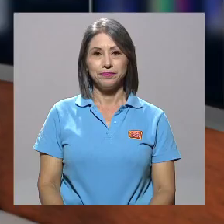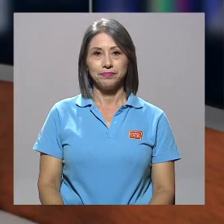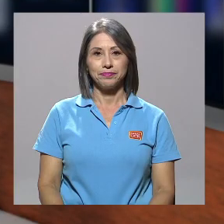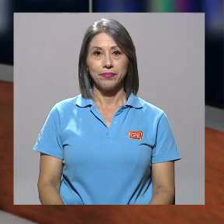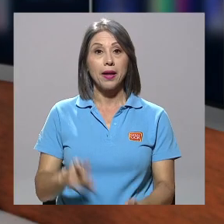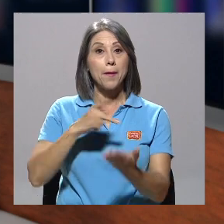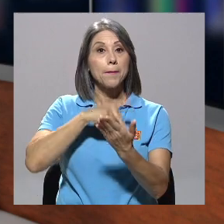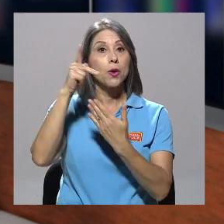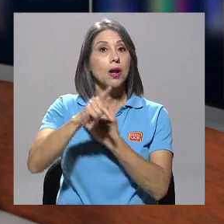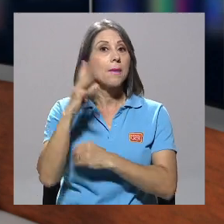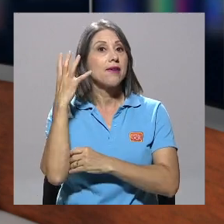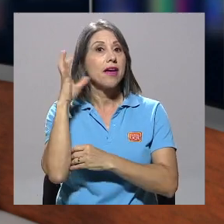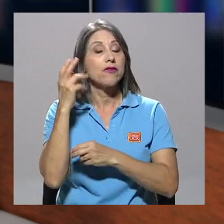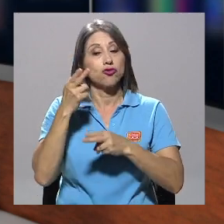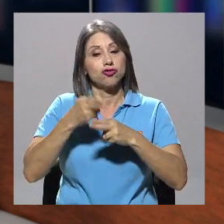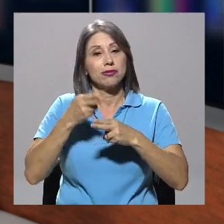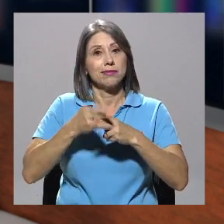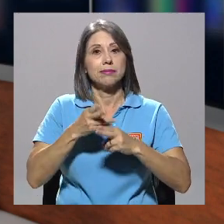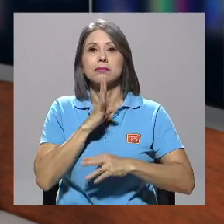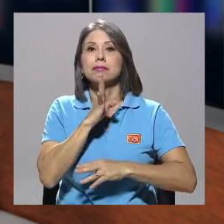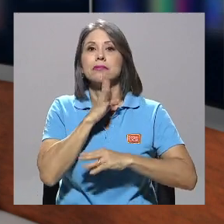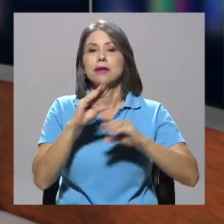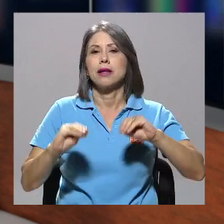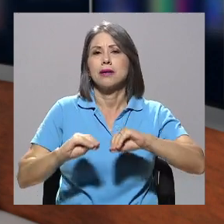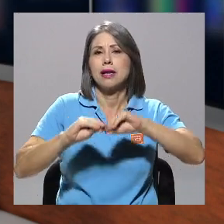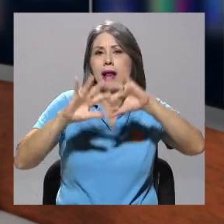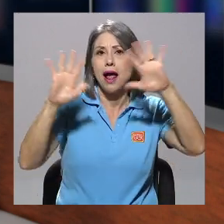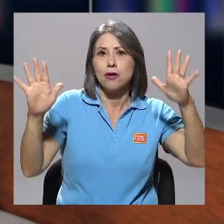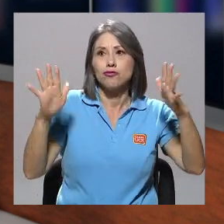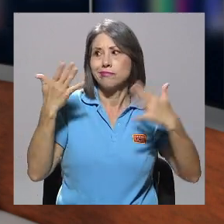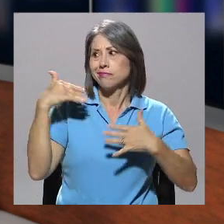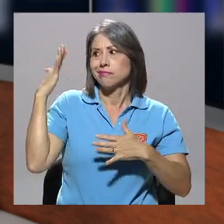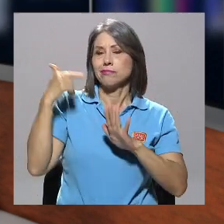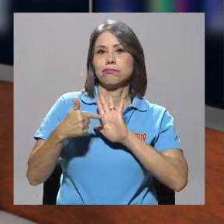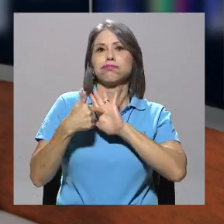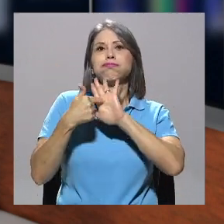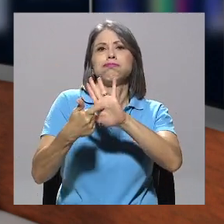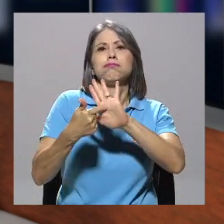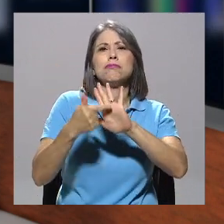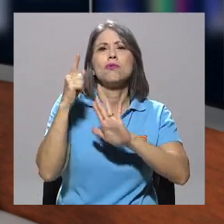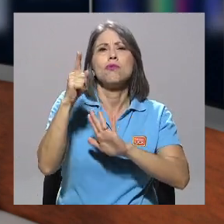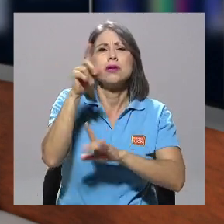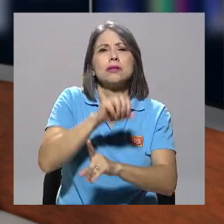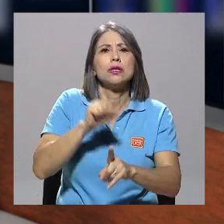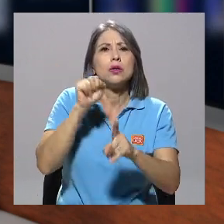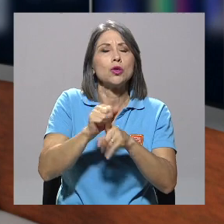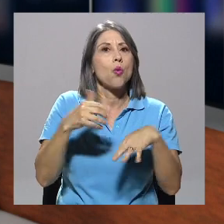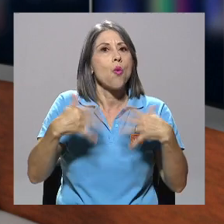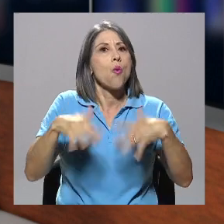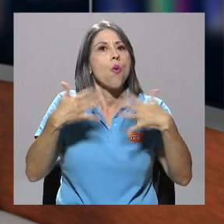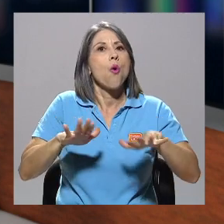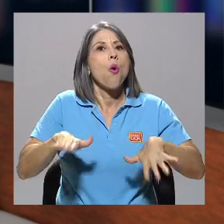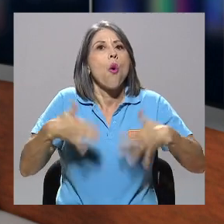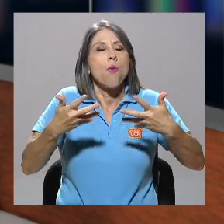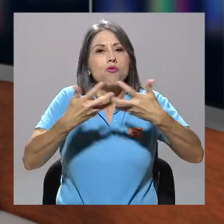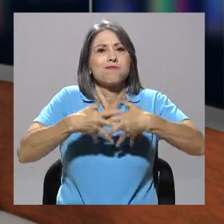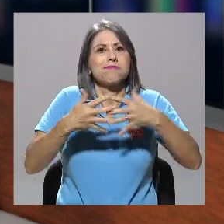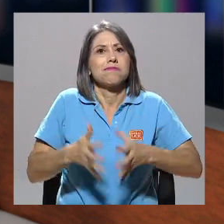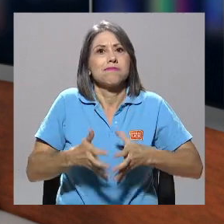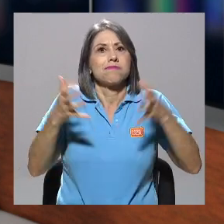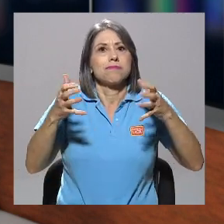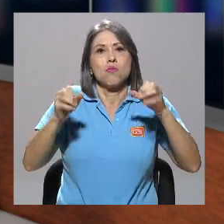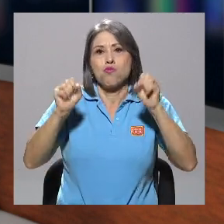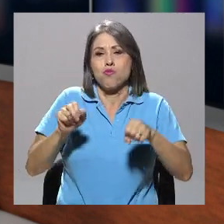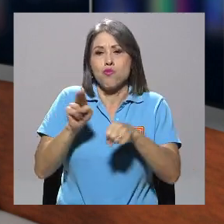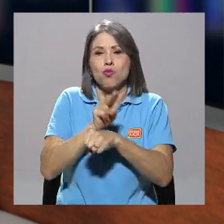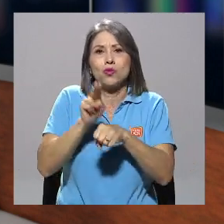El programa radiofónico Hablando Claro recién desempolvó una historia sobre cómo una gran empresa pudo utilizar